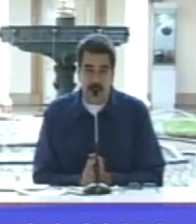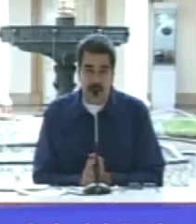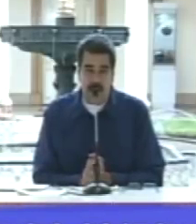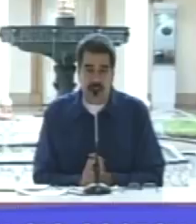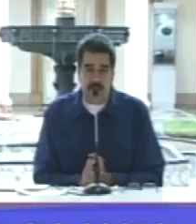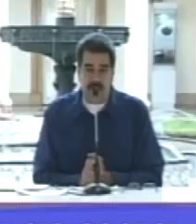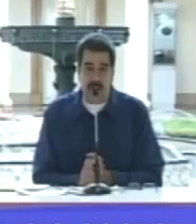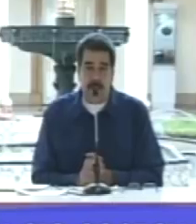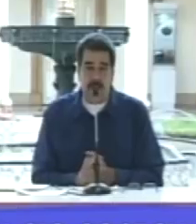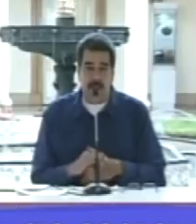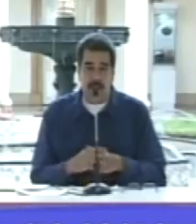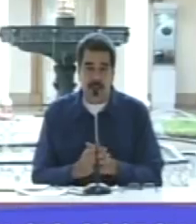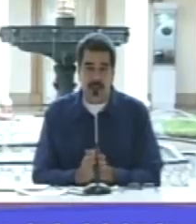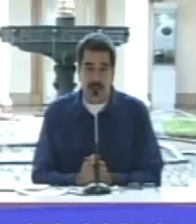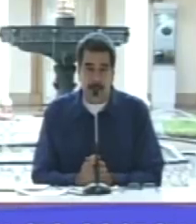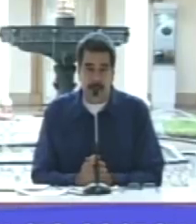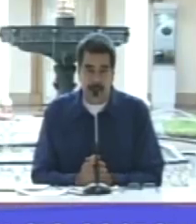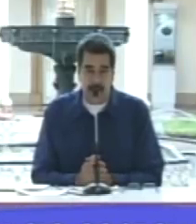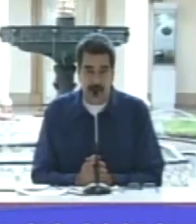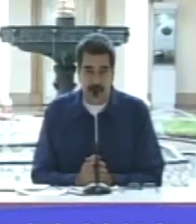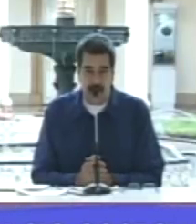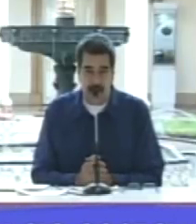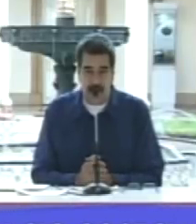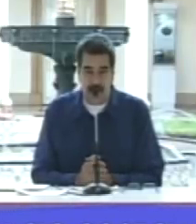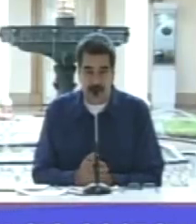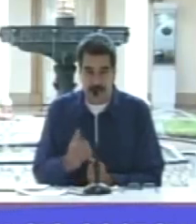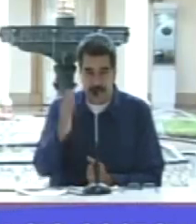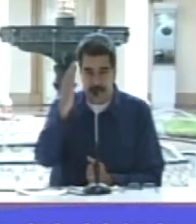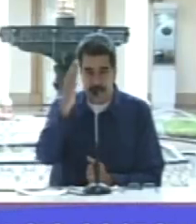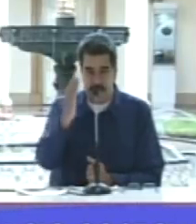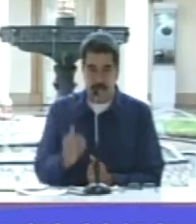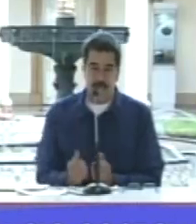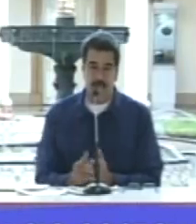Guarico y esta fuerza productiva que usted lleva permanentemente adelante